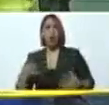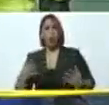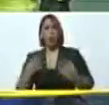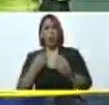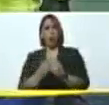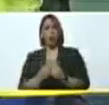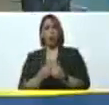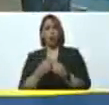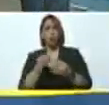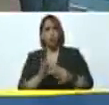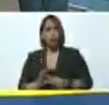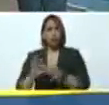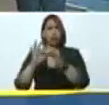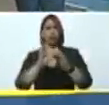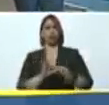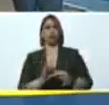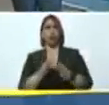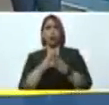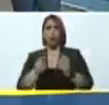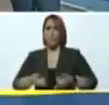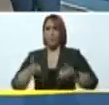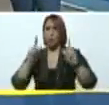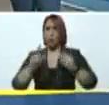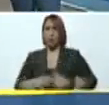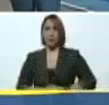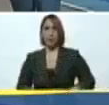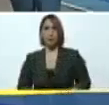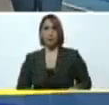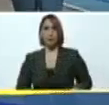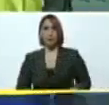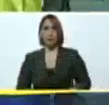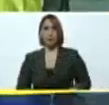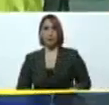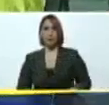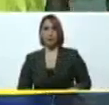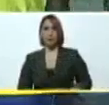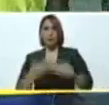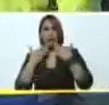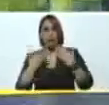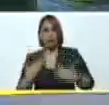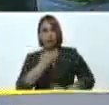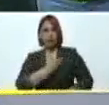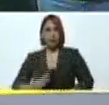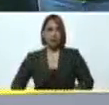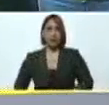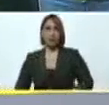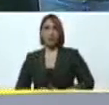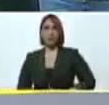y juntas todo es posible. Gracias, presidente. Adelante.